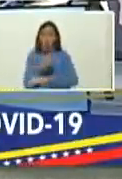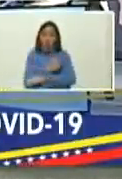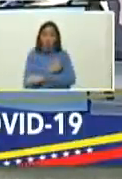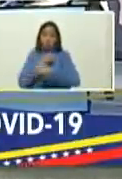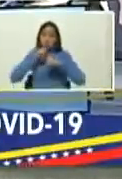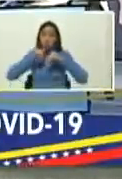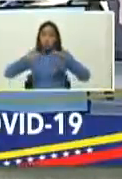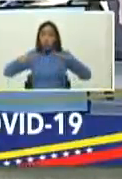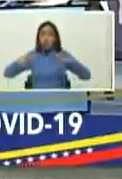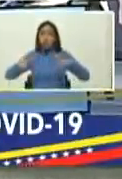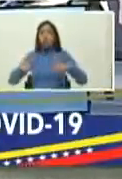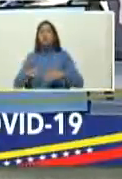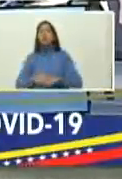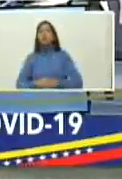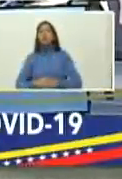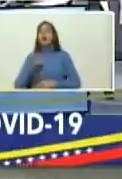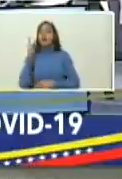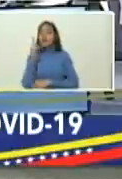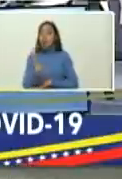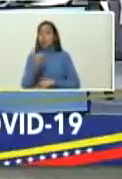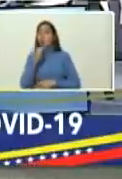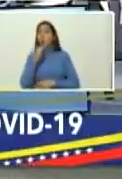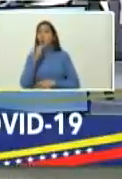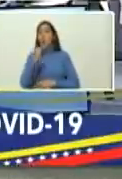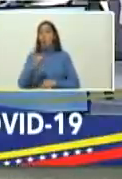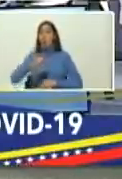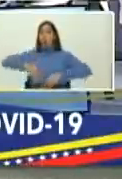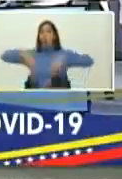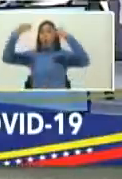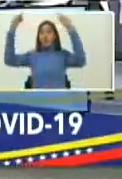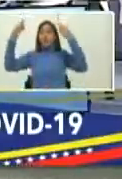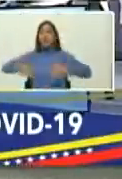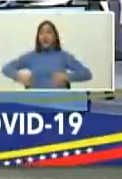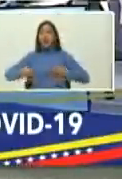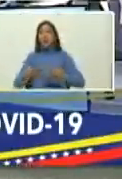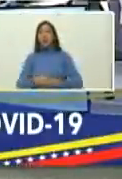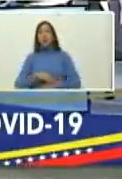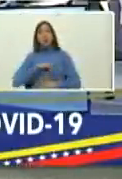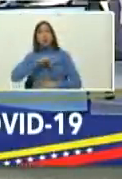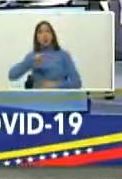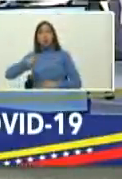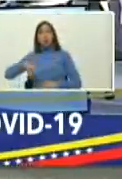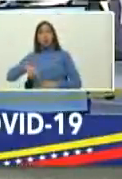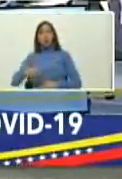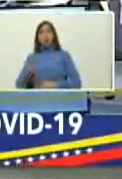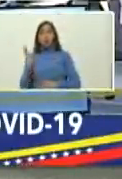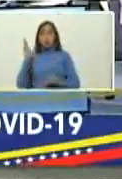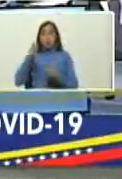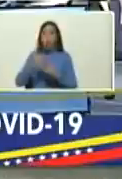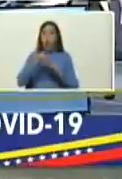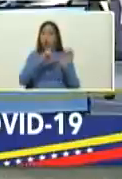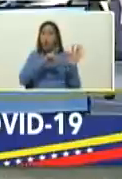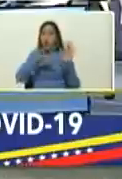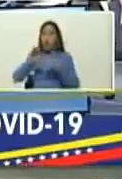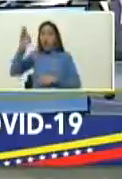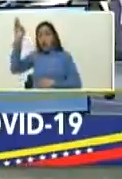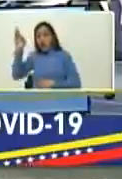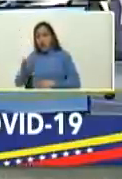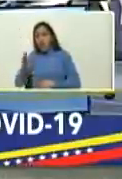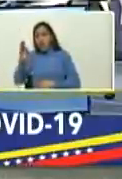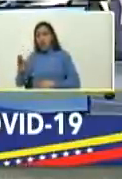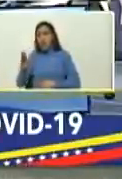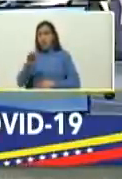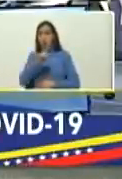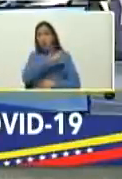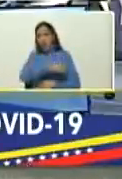creciendo tengo que anunciar oficialmente que hemos llegado al 70% de